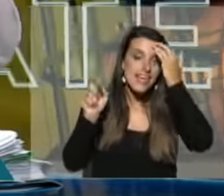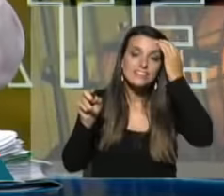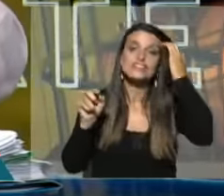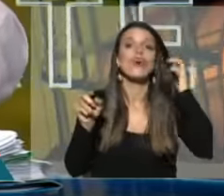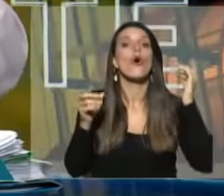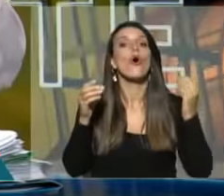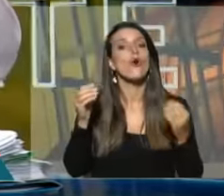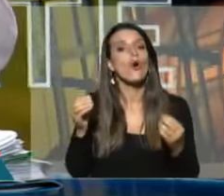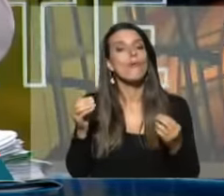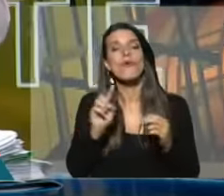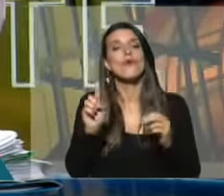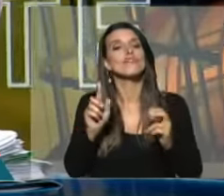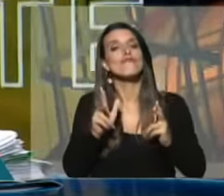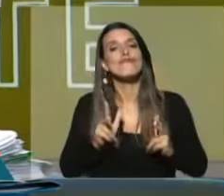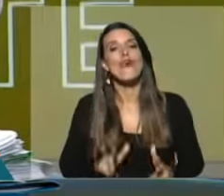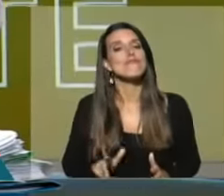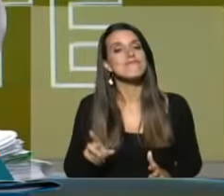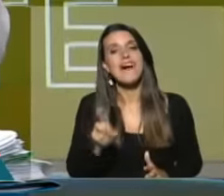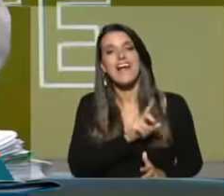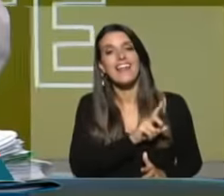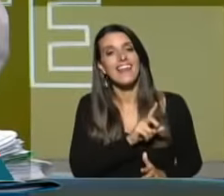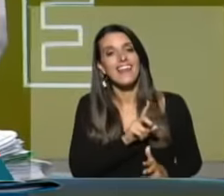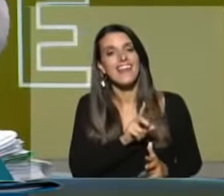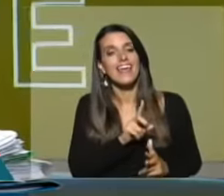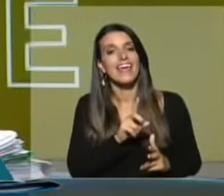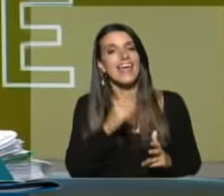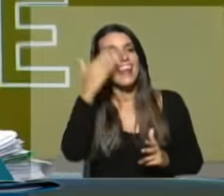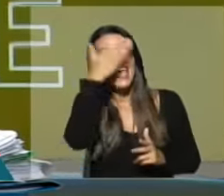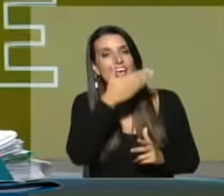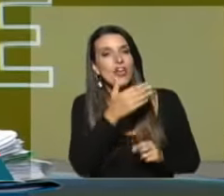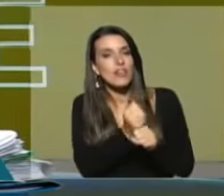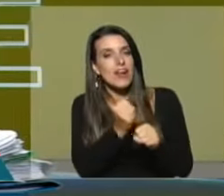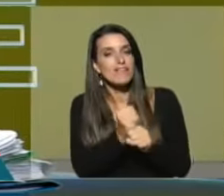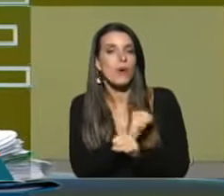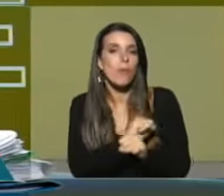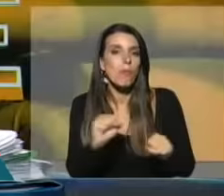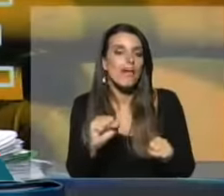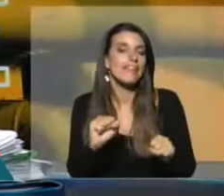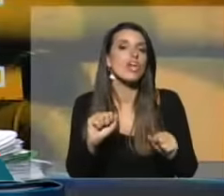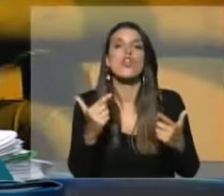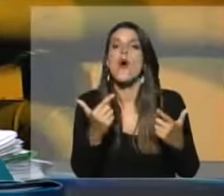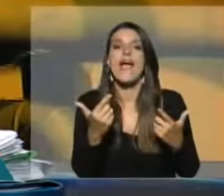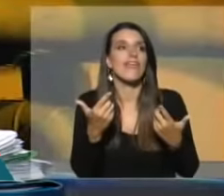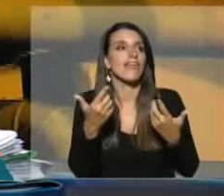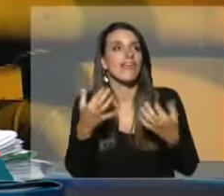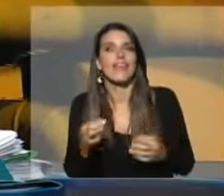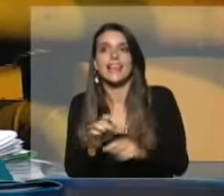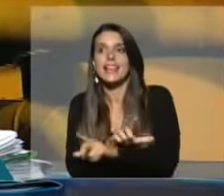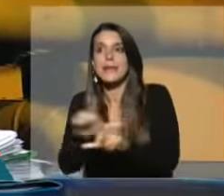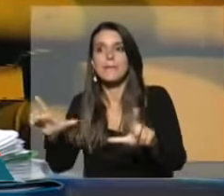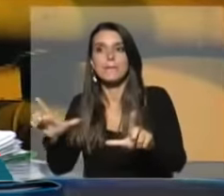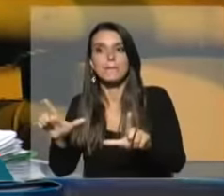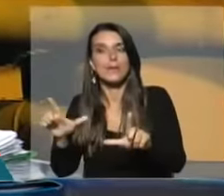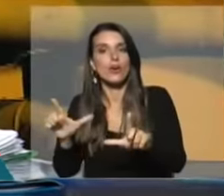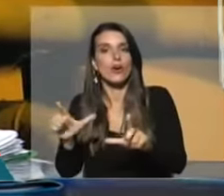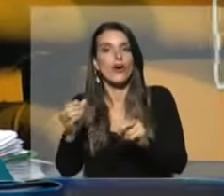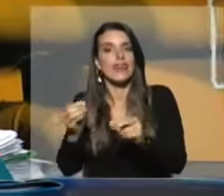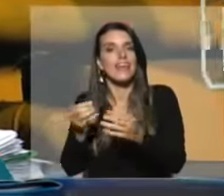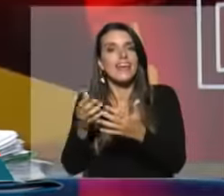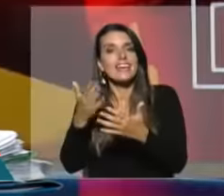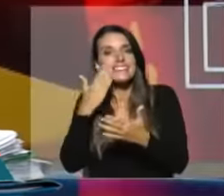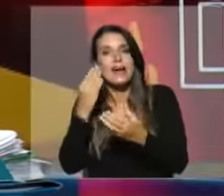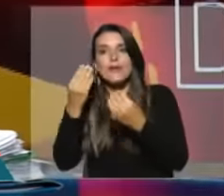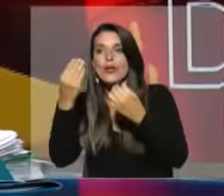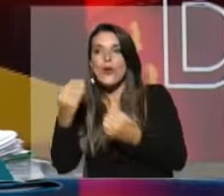a la informalidad, eso nos lleva a que no se generen mecanismos que permitan la transparencia.